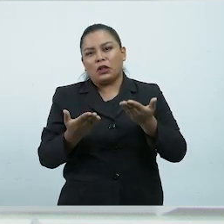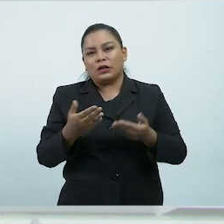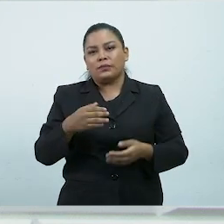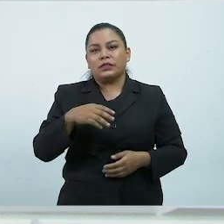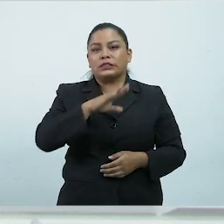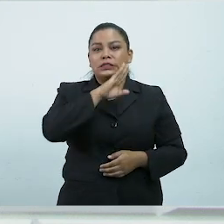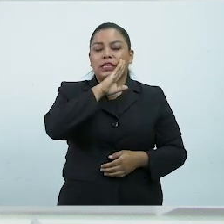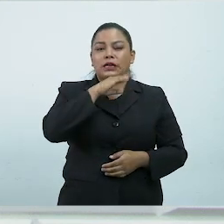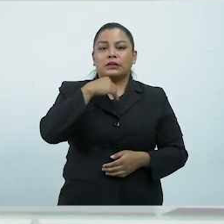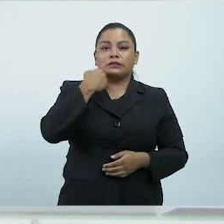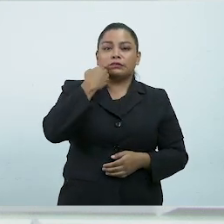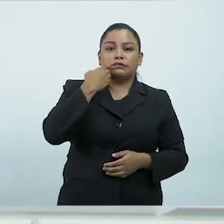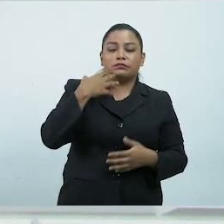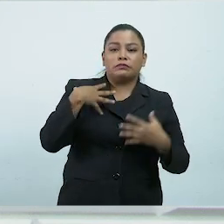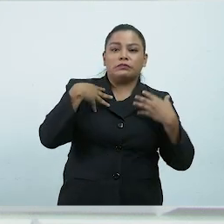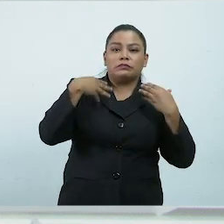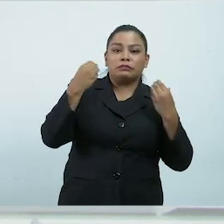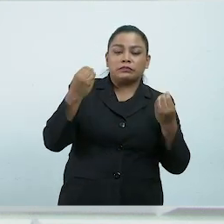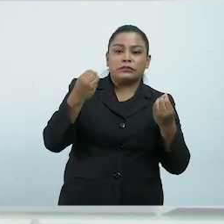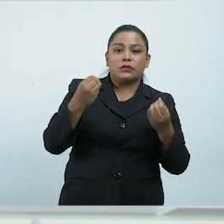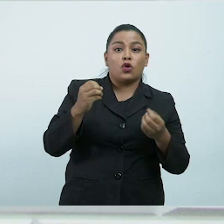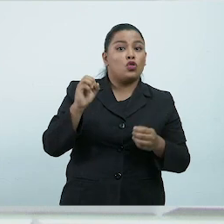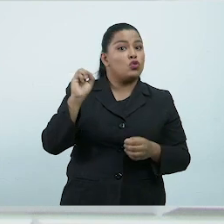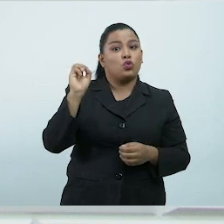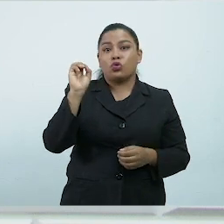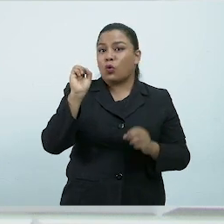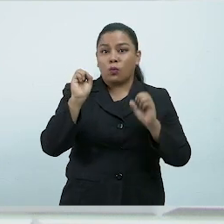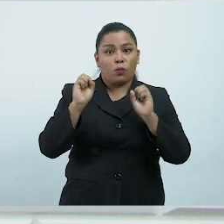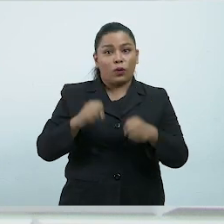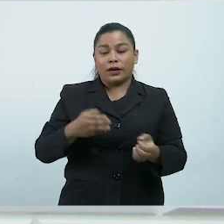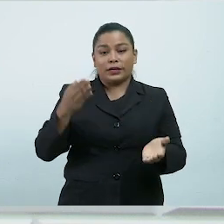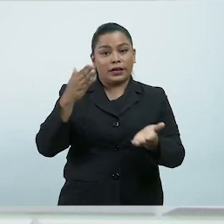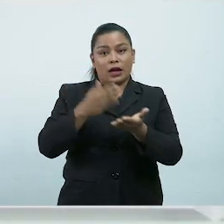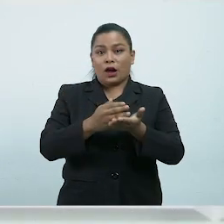de salud No deben llevar o recoger a los niños